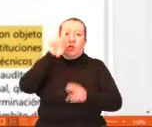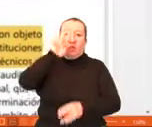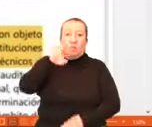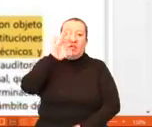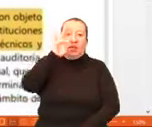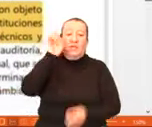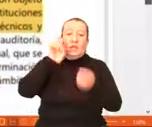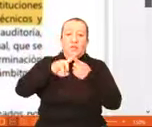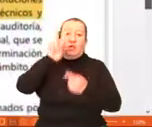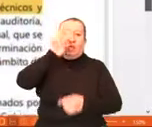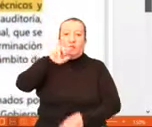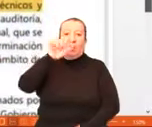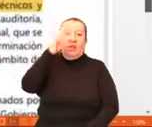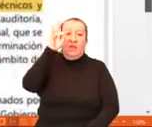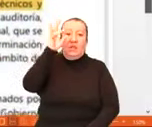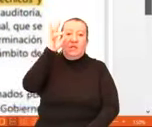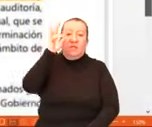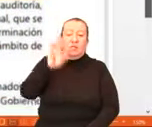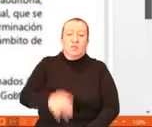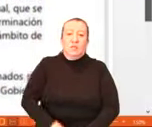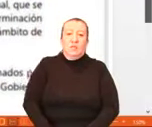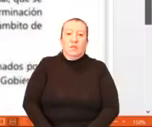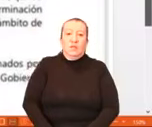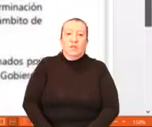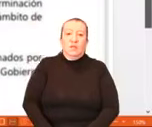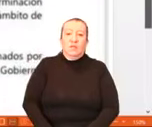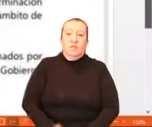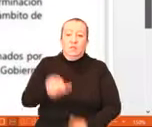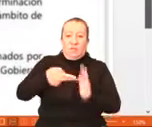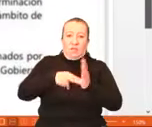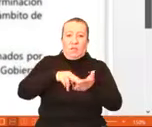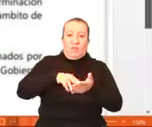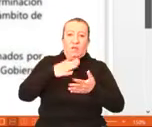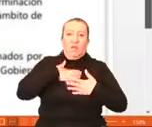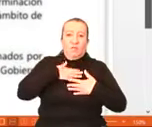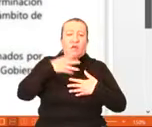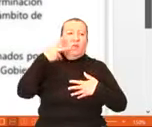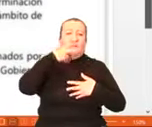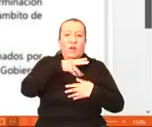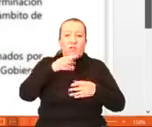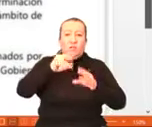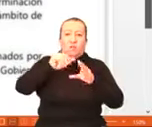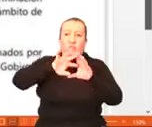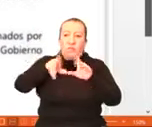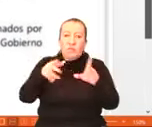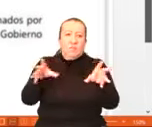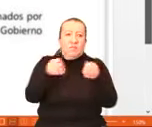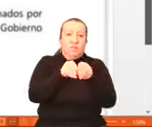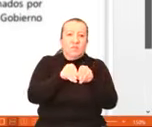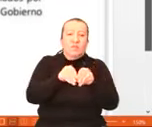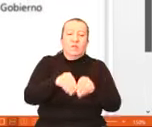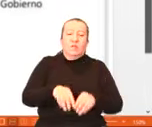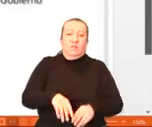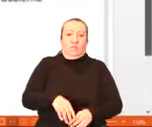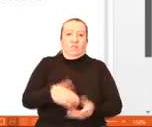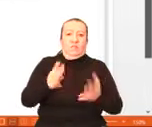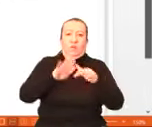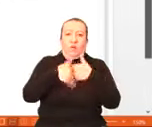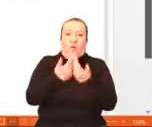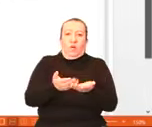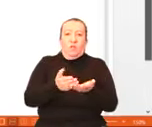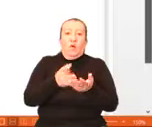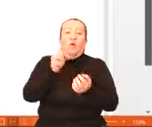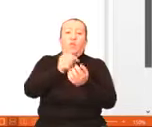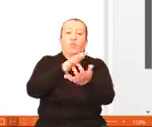de cuyas conclusiones se desprende el comestimiento de ilícitos, que dicen que las Naciones Unidas determinó sobreprecio en todos los proyectos